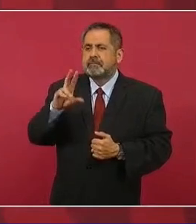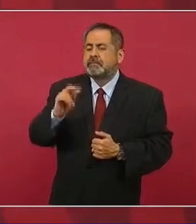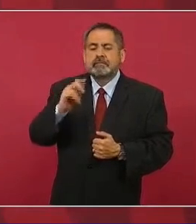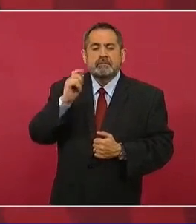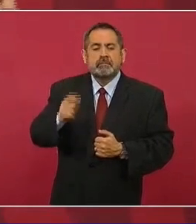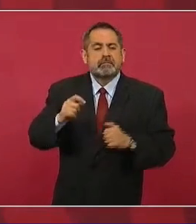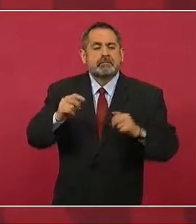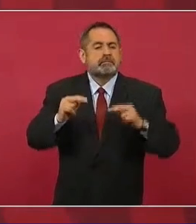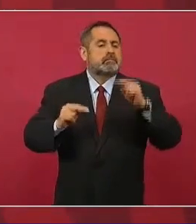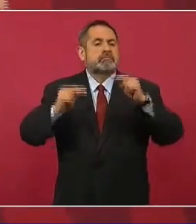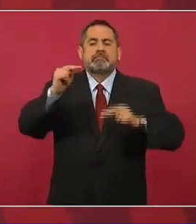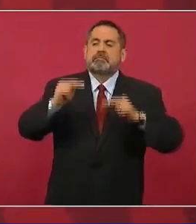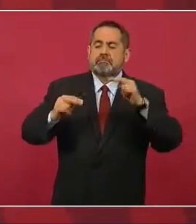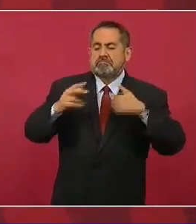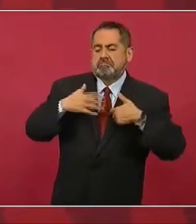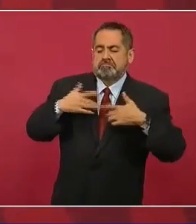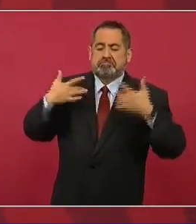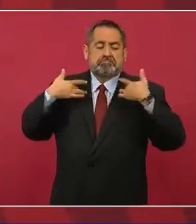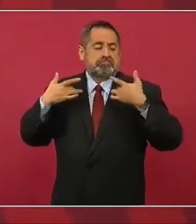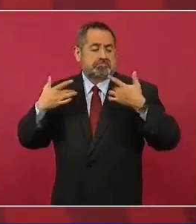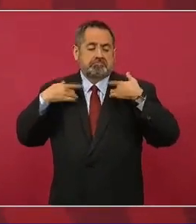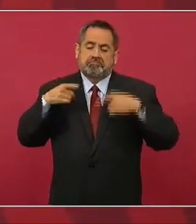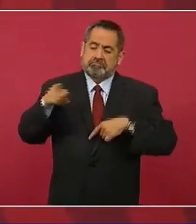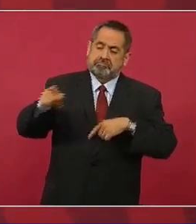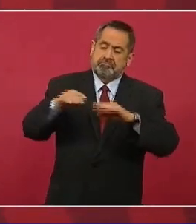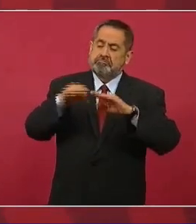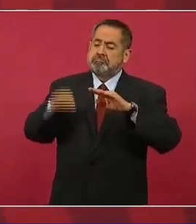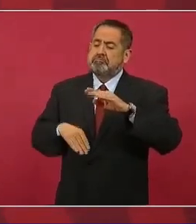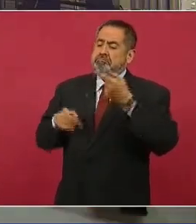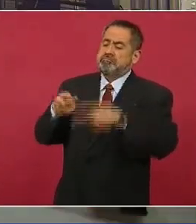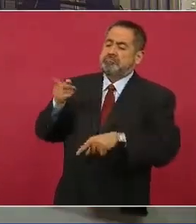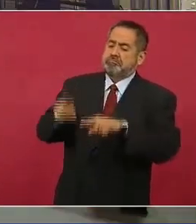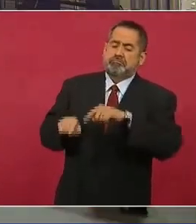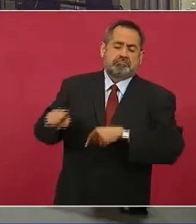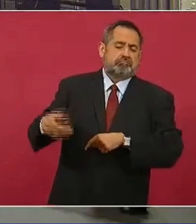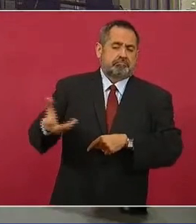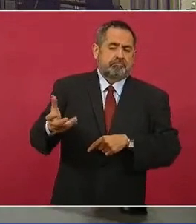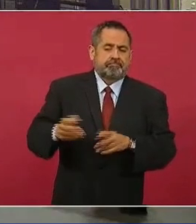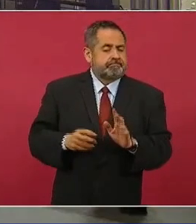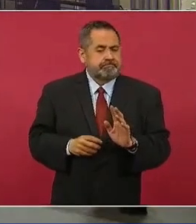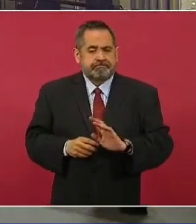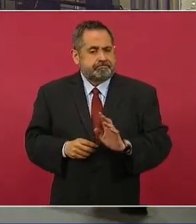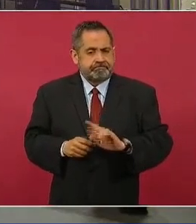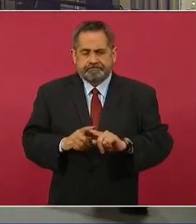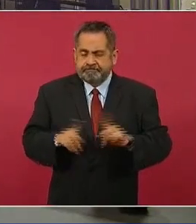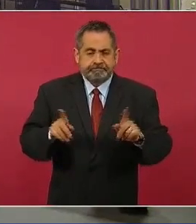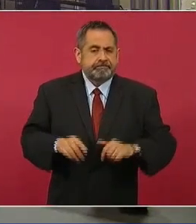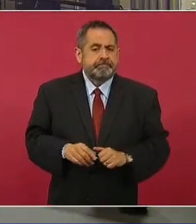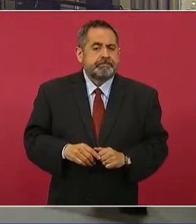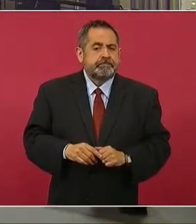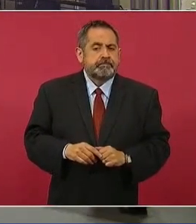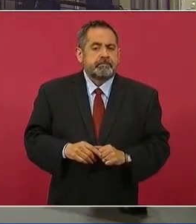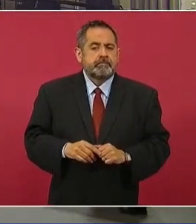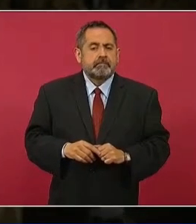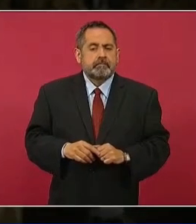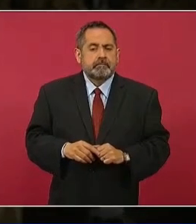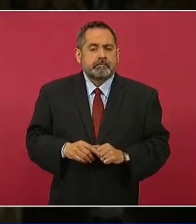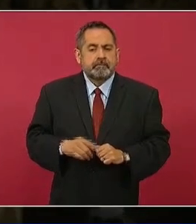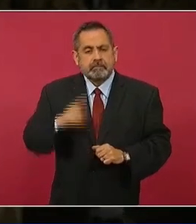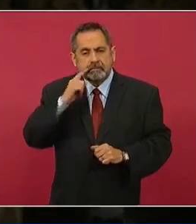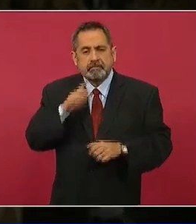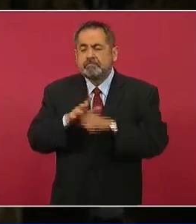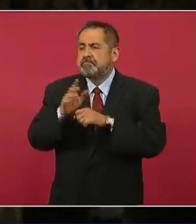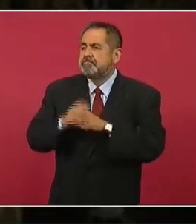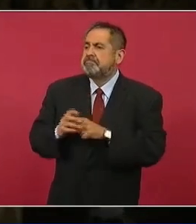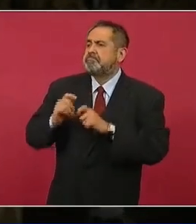jerárquica, a ver qué me va a tocar a mí,